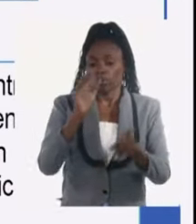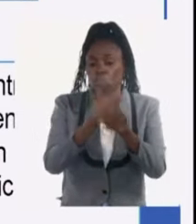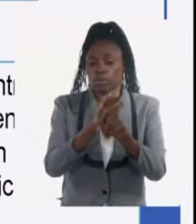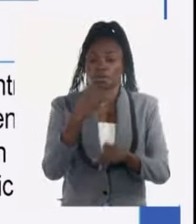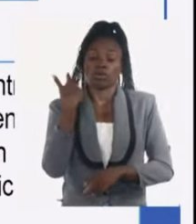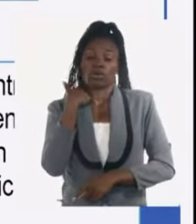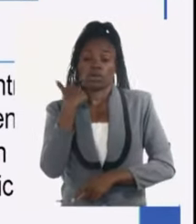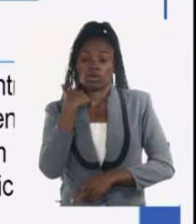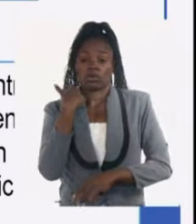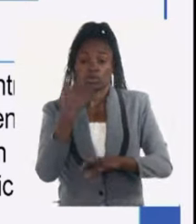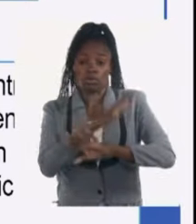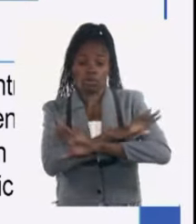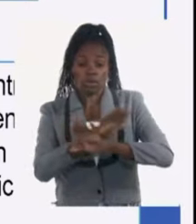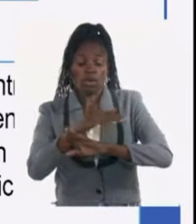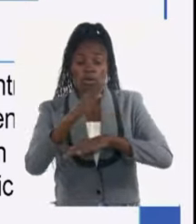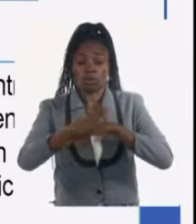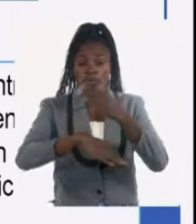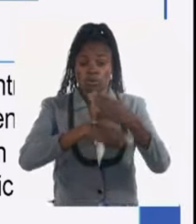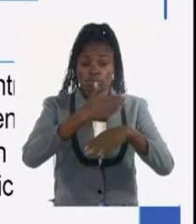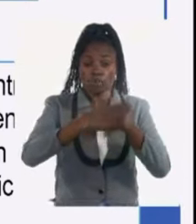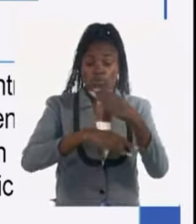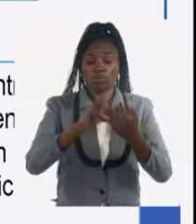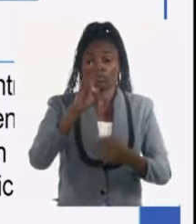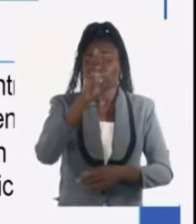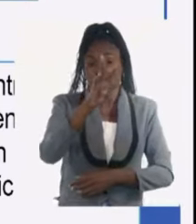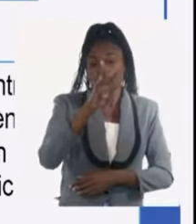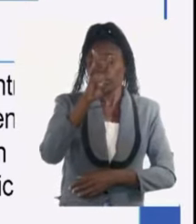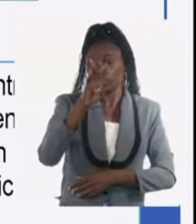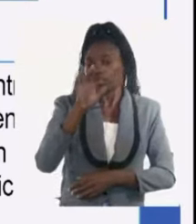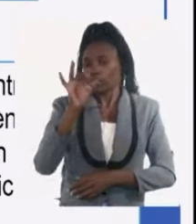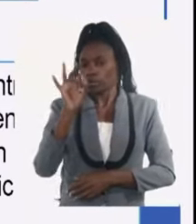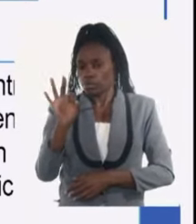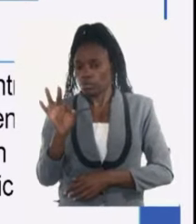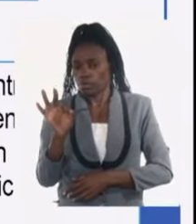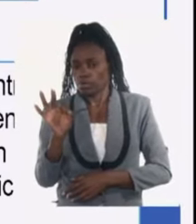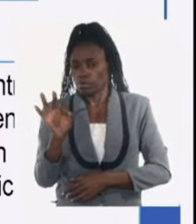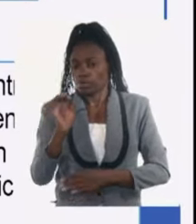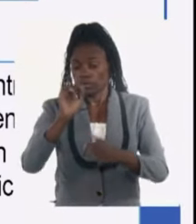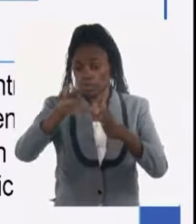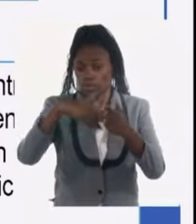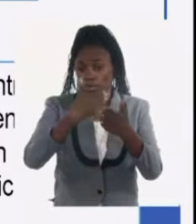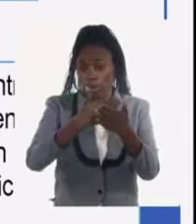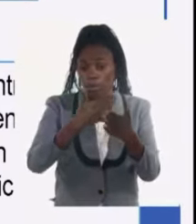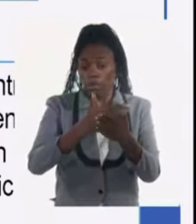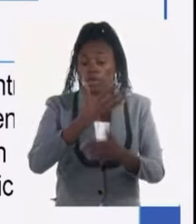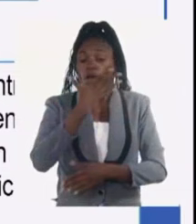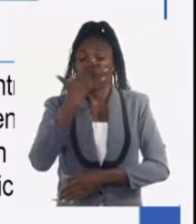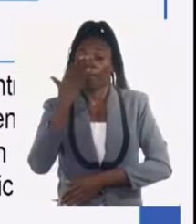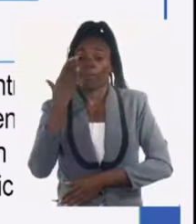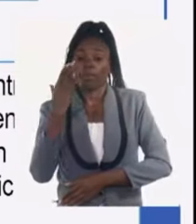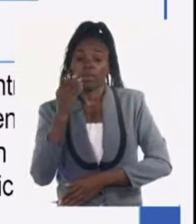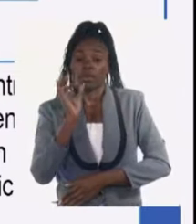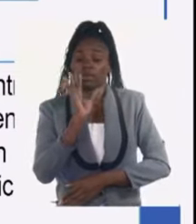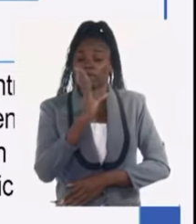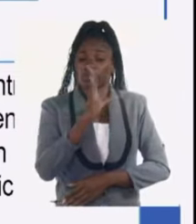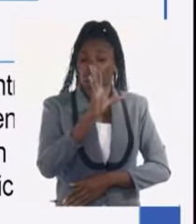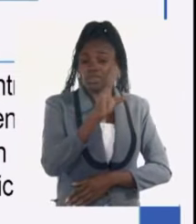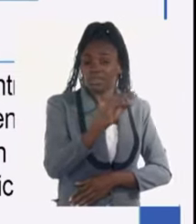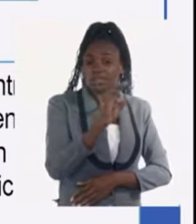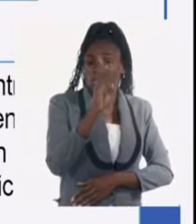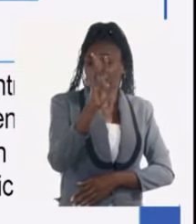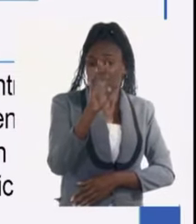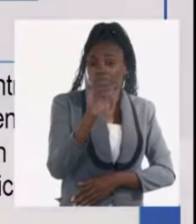año de todas maneras es un problema tenemos todavía 338 empresas estatales con pérdidas y hay que decir que el